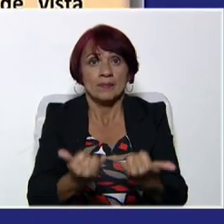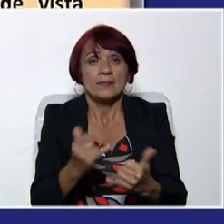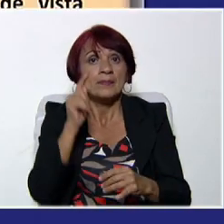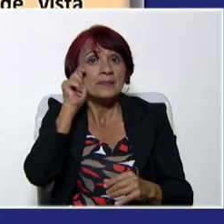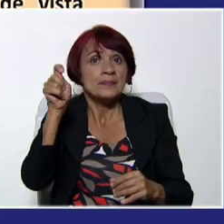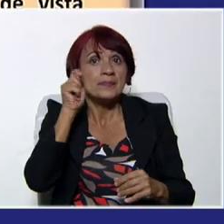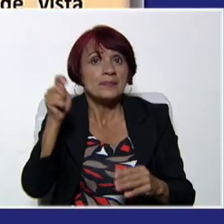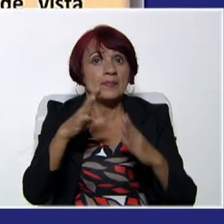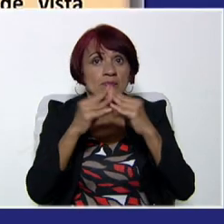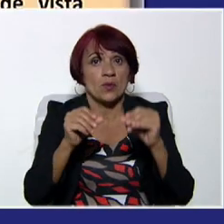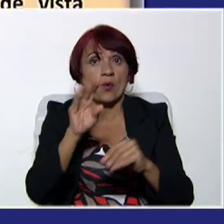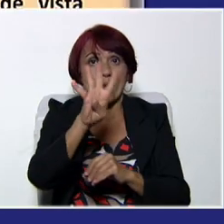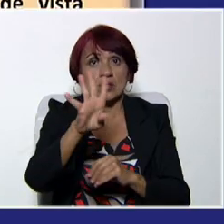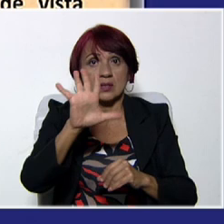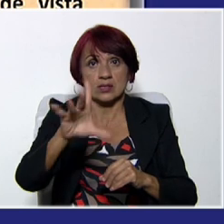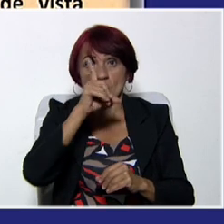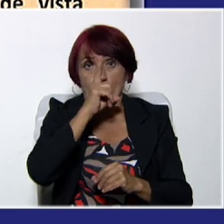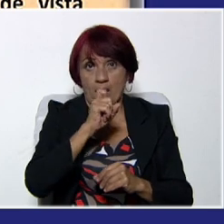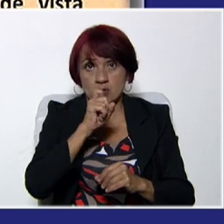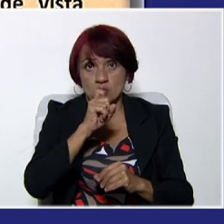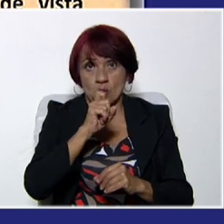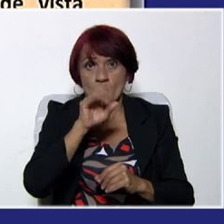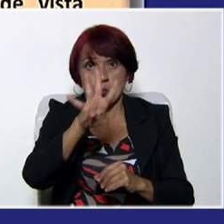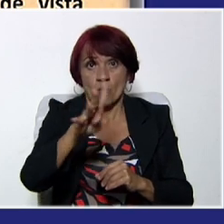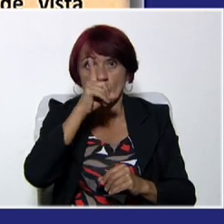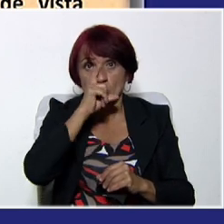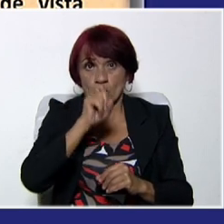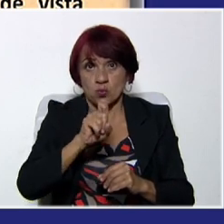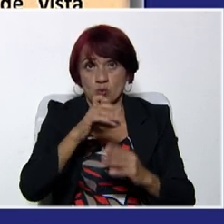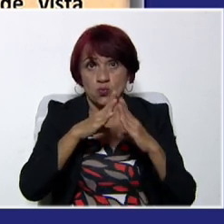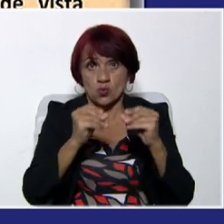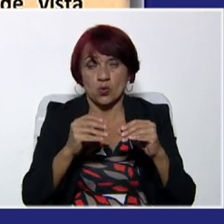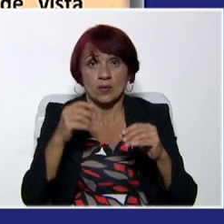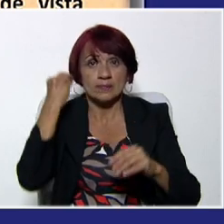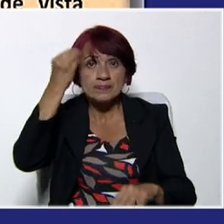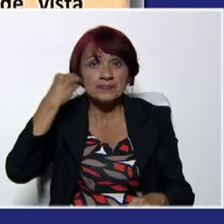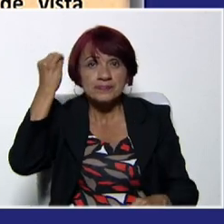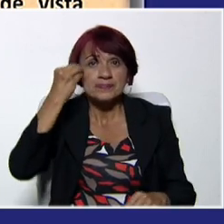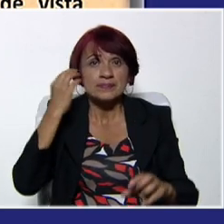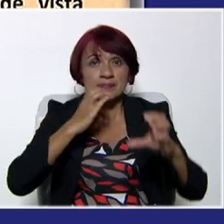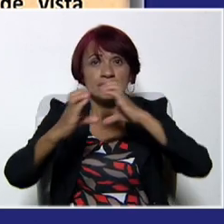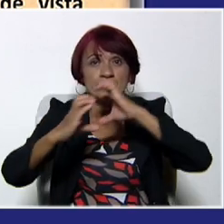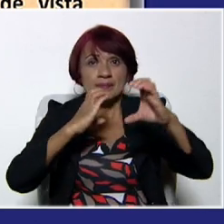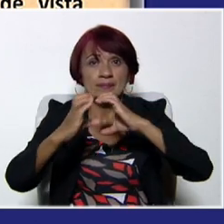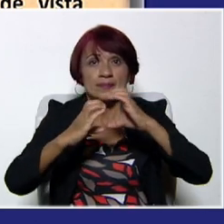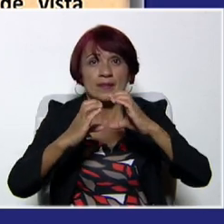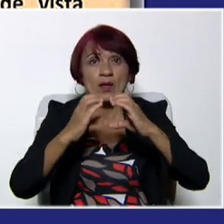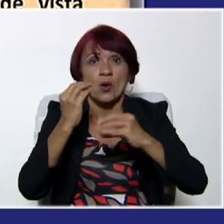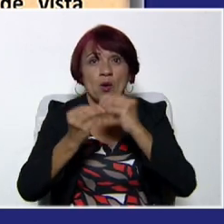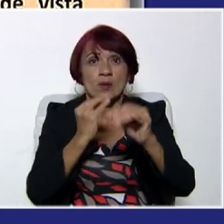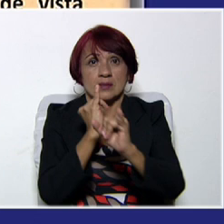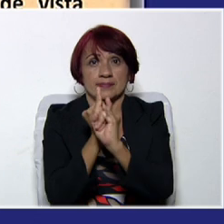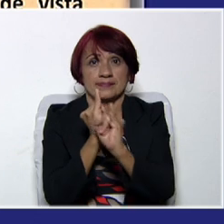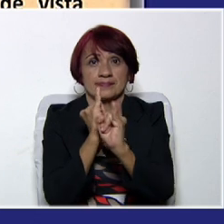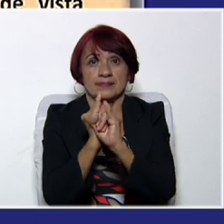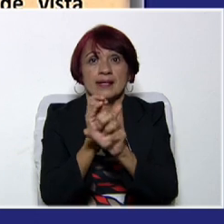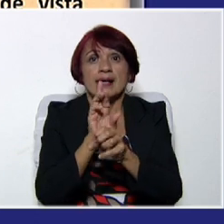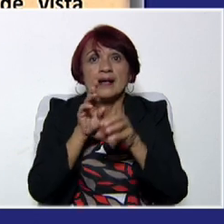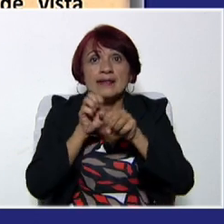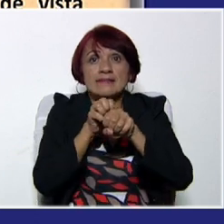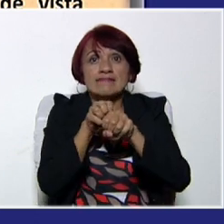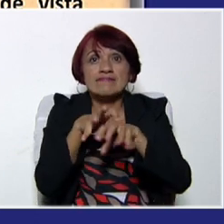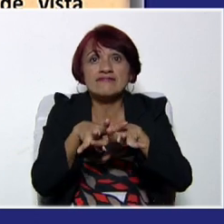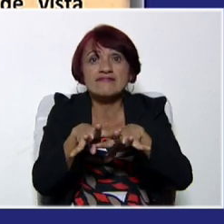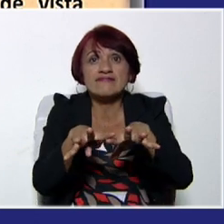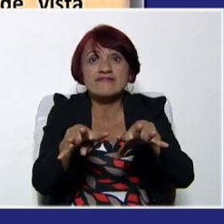teóricos prácticos de cuarto y quinto año. Vamos con cuarto año. Vamos a analizar la comunicación a través de las redes sociales. Sabemos que